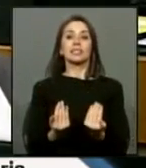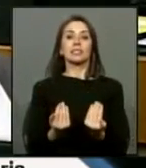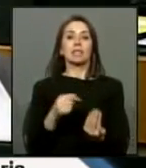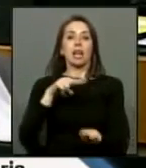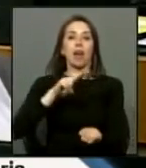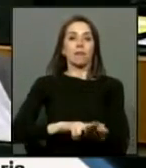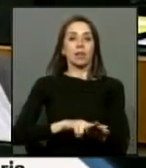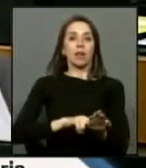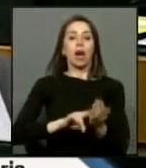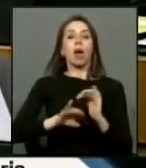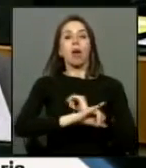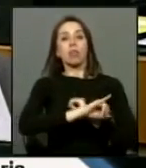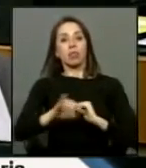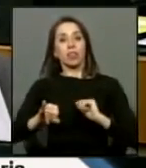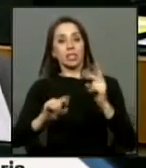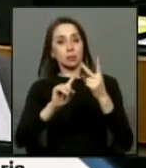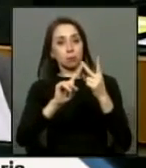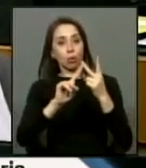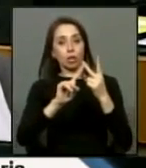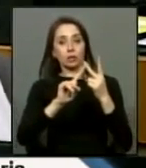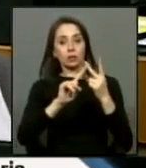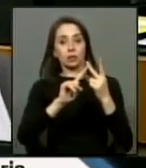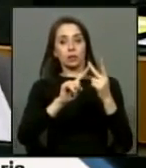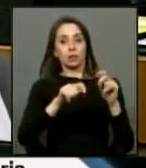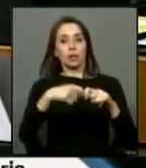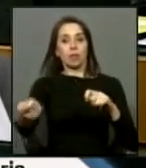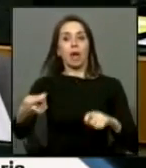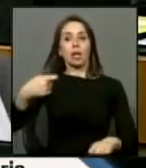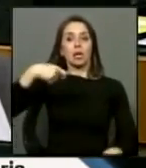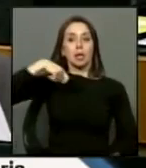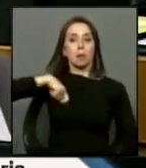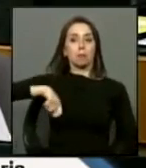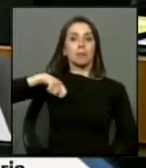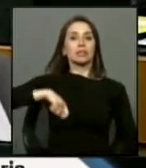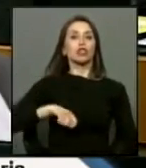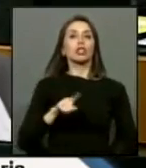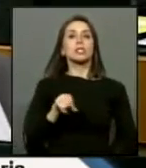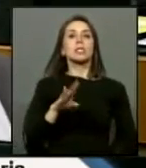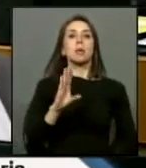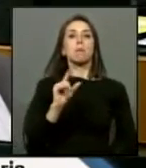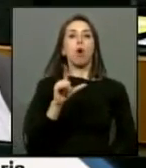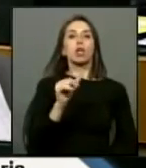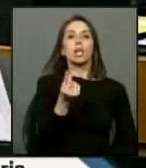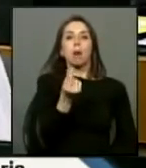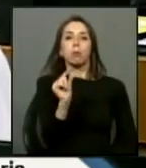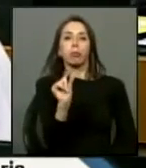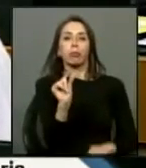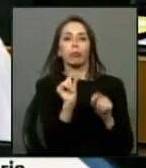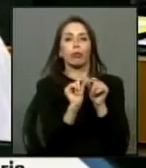verdad y después otorgarles pensiones simbólicas y auteras